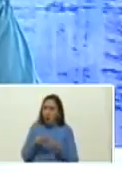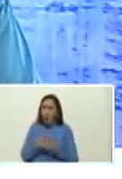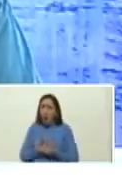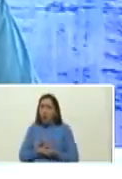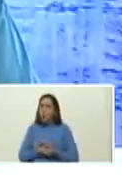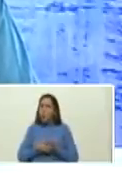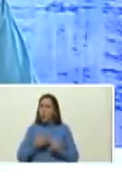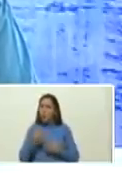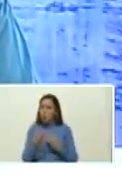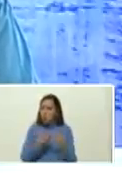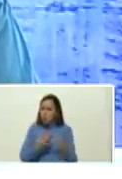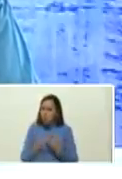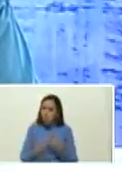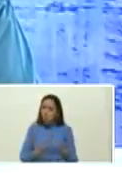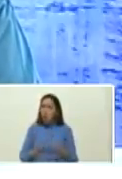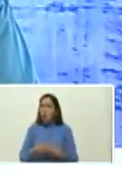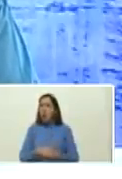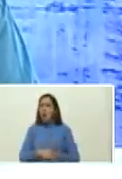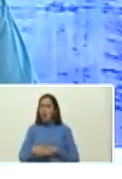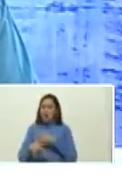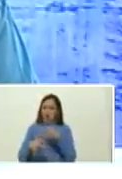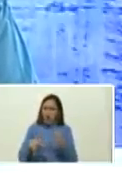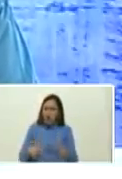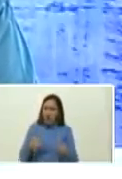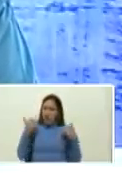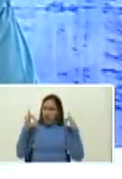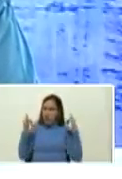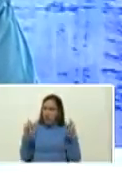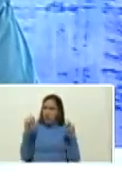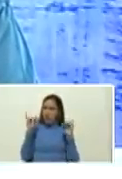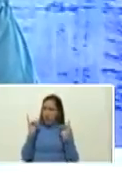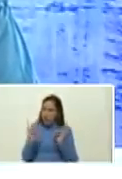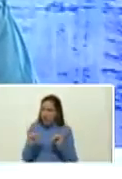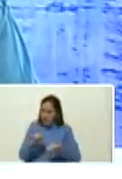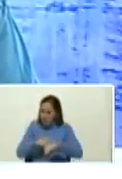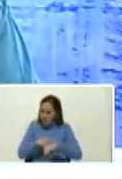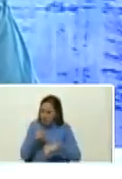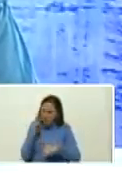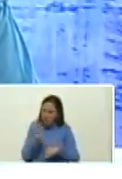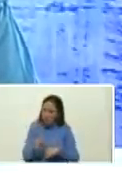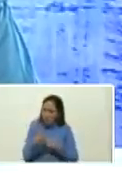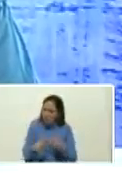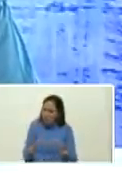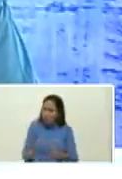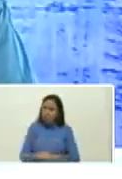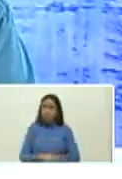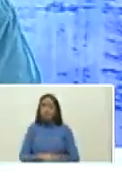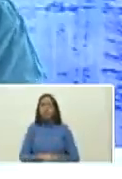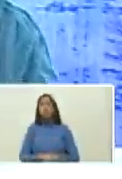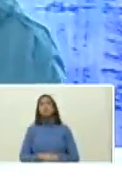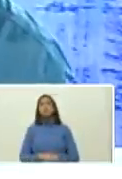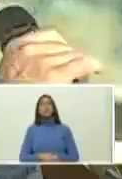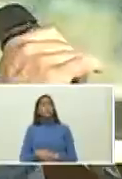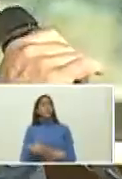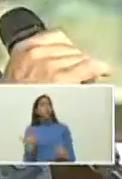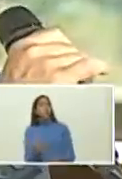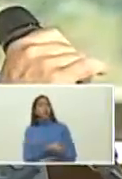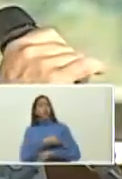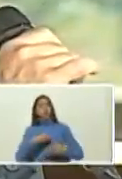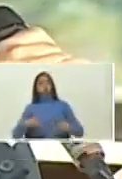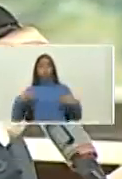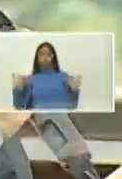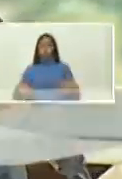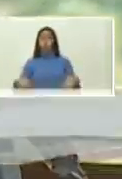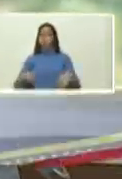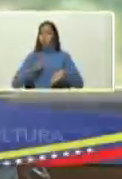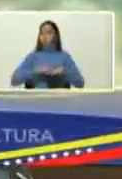del libro como están los tres eventos simultáneos como lo ves tú presidente una maravilla es la